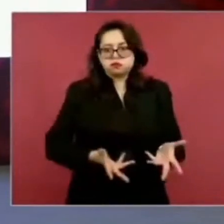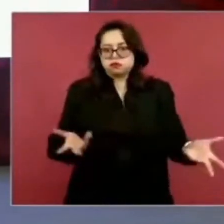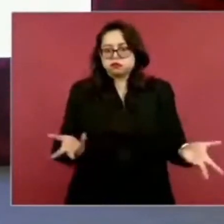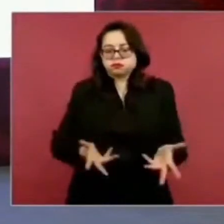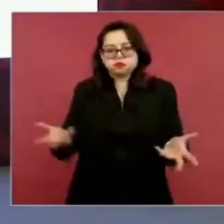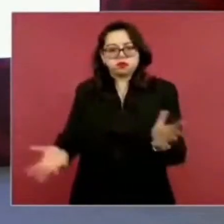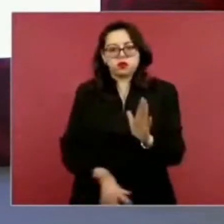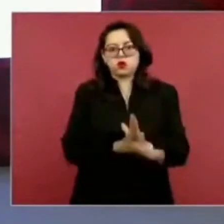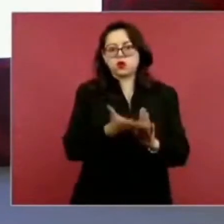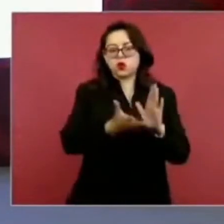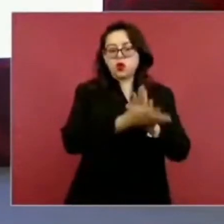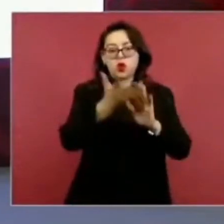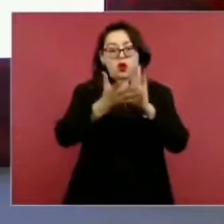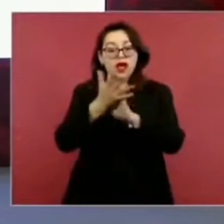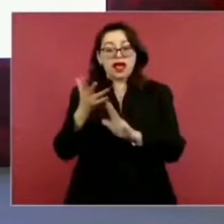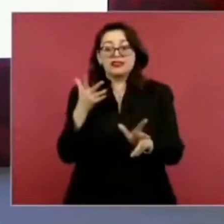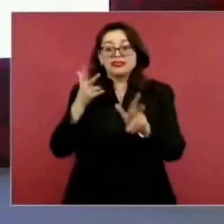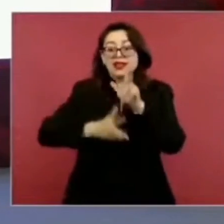comunicación